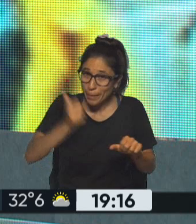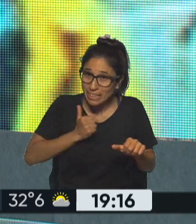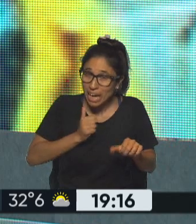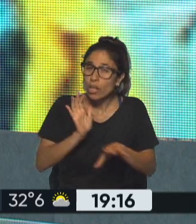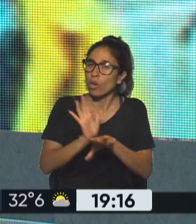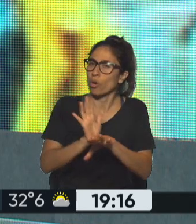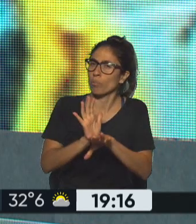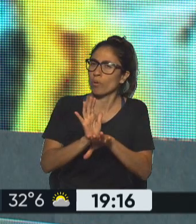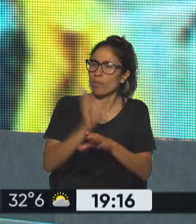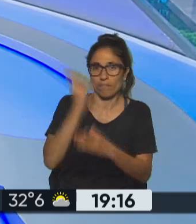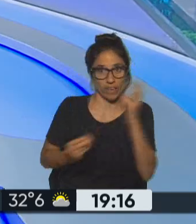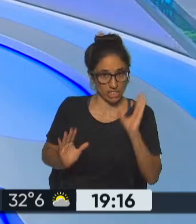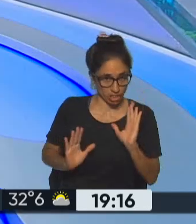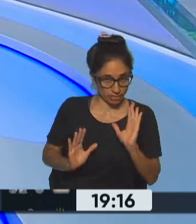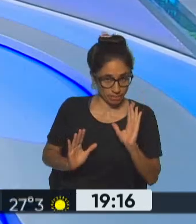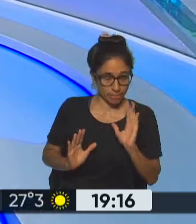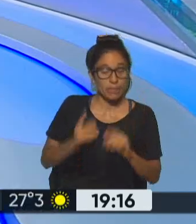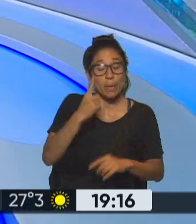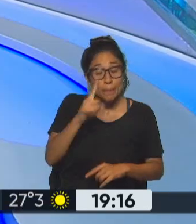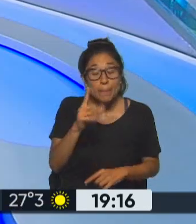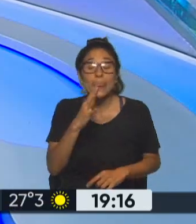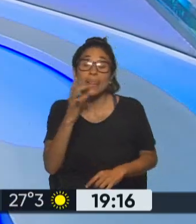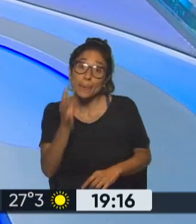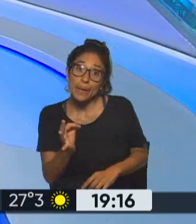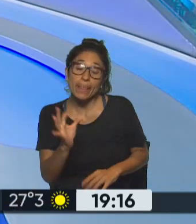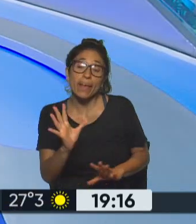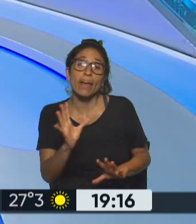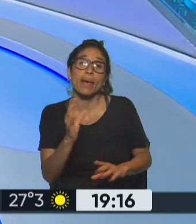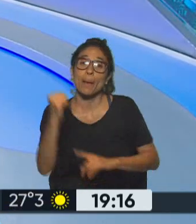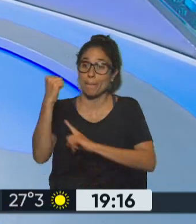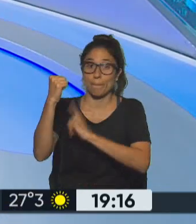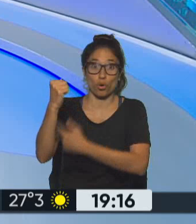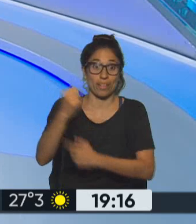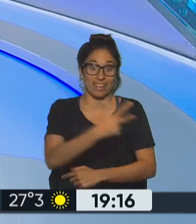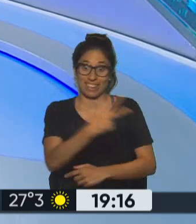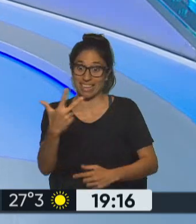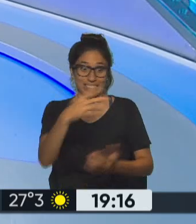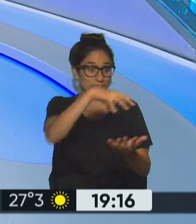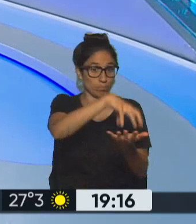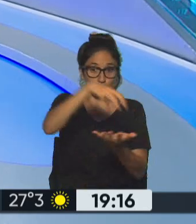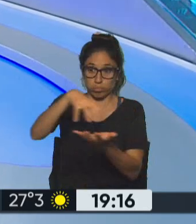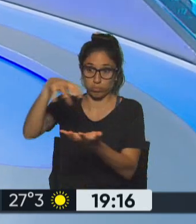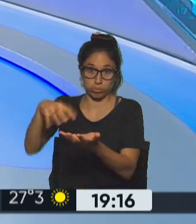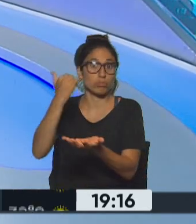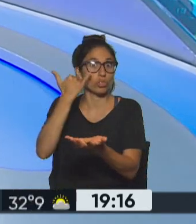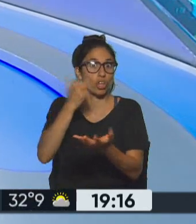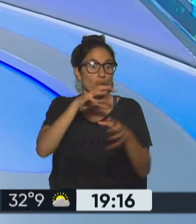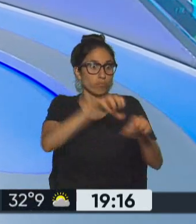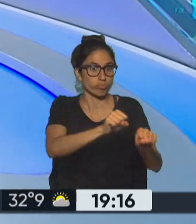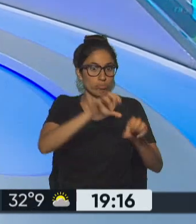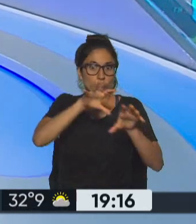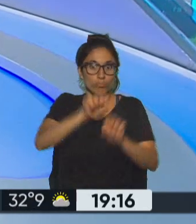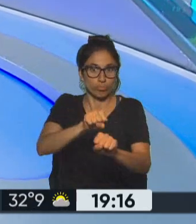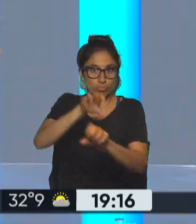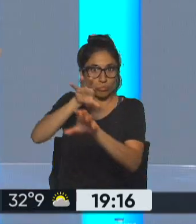y esperar la reacción de las fuerzas armadas para concretar el golpe de manera de materializarlo de manera concreta